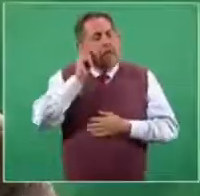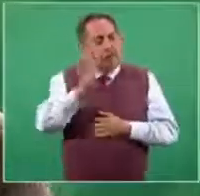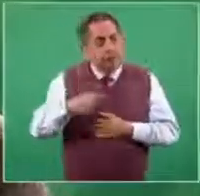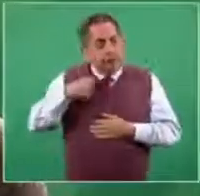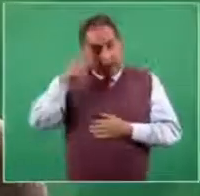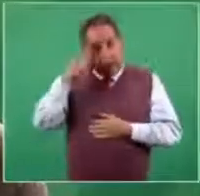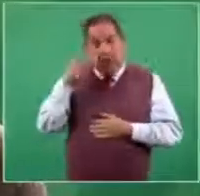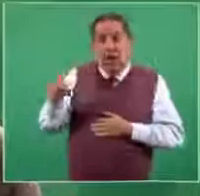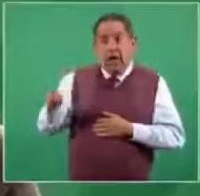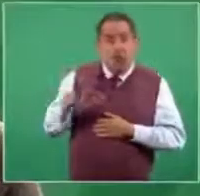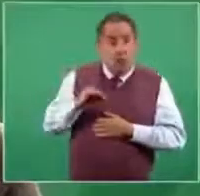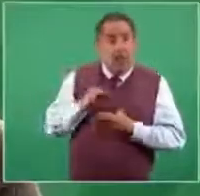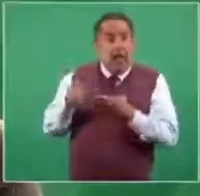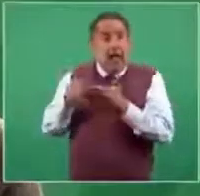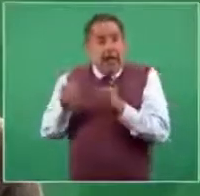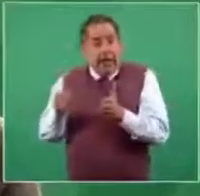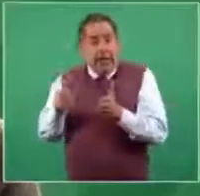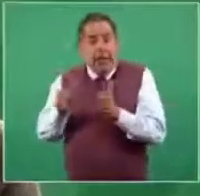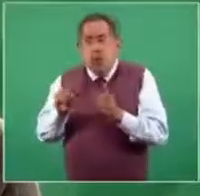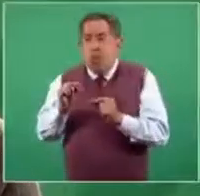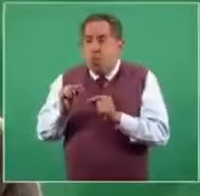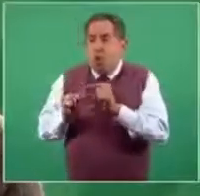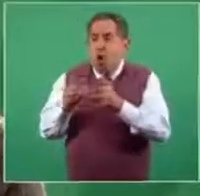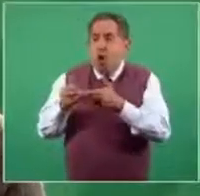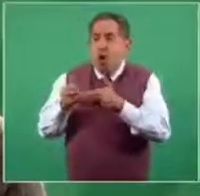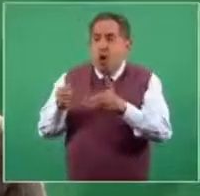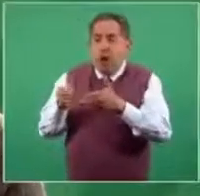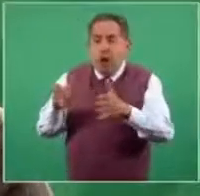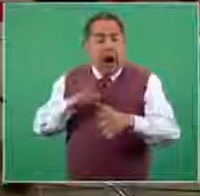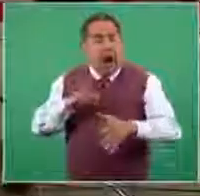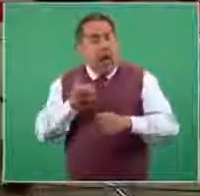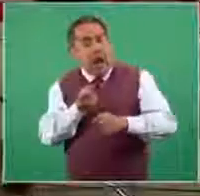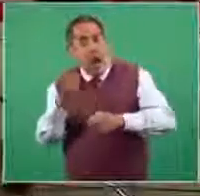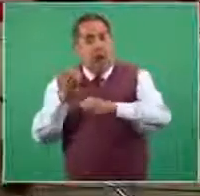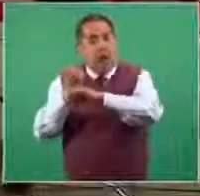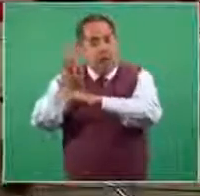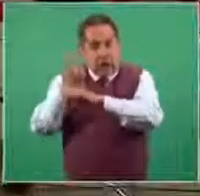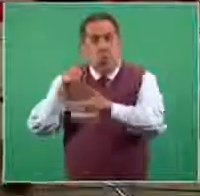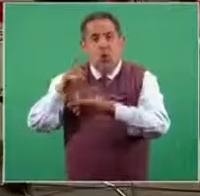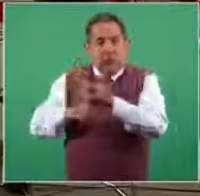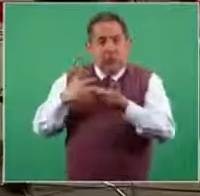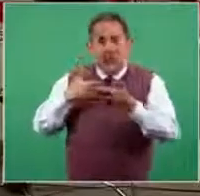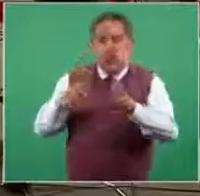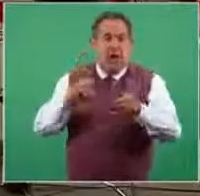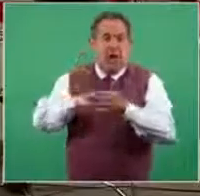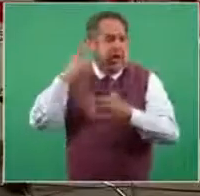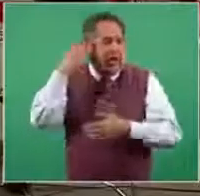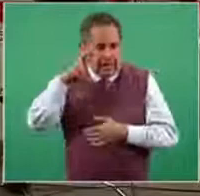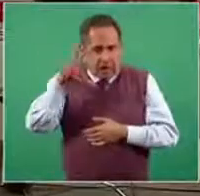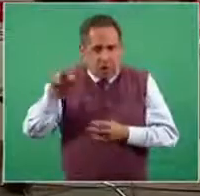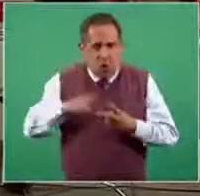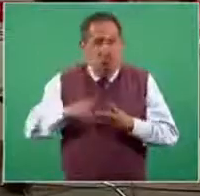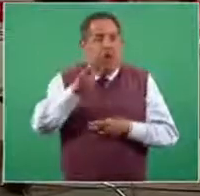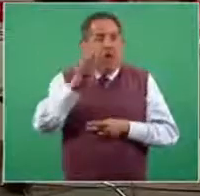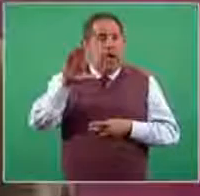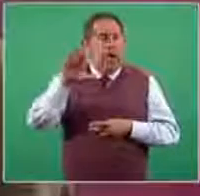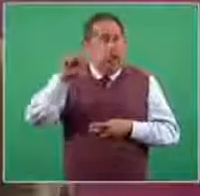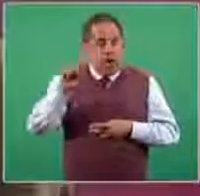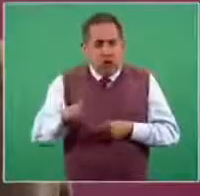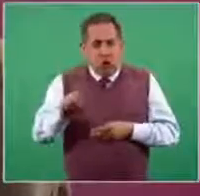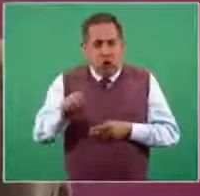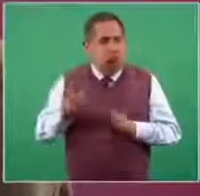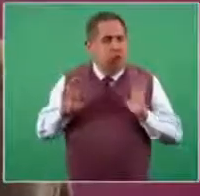pudo abrir y ha podido abrir. Hay estados como los que mencioné, Quintana Roo y Baja California Sur,